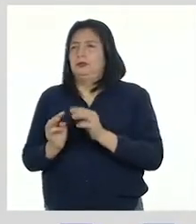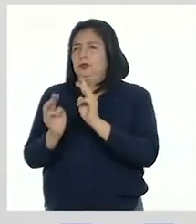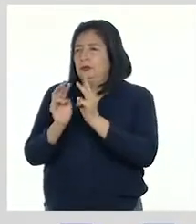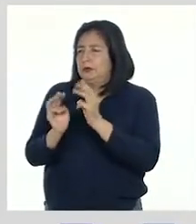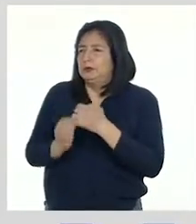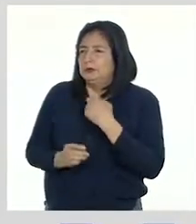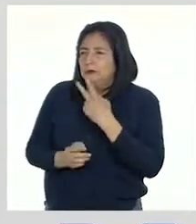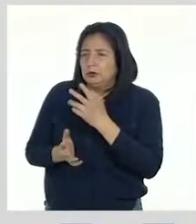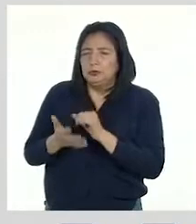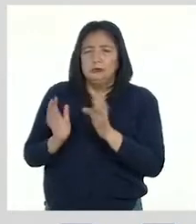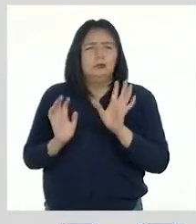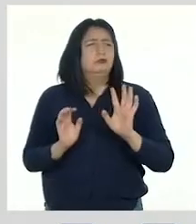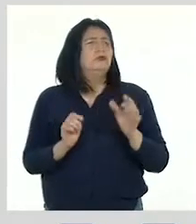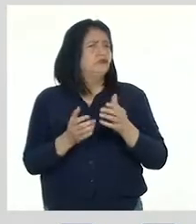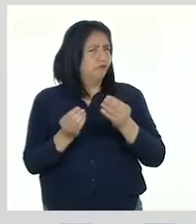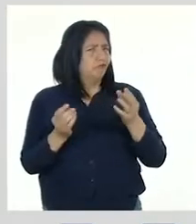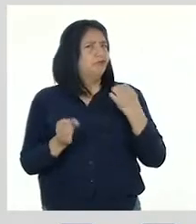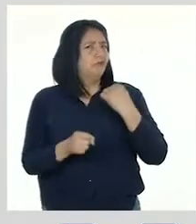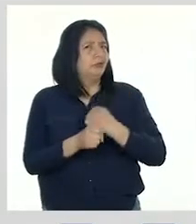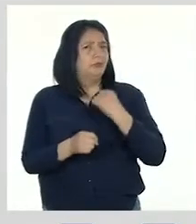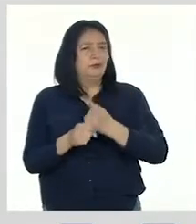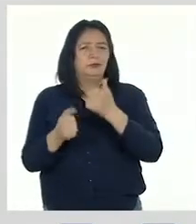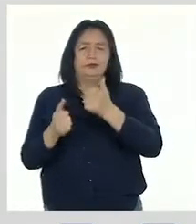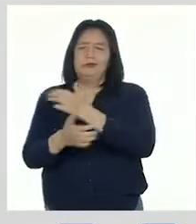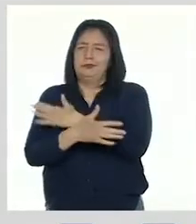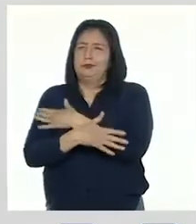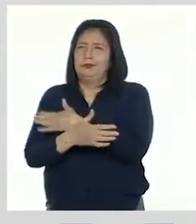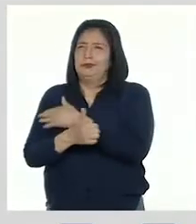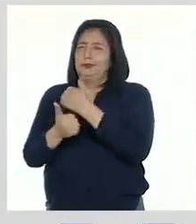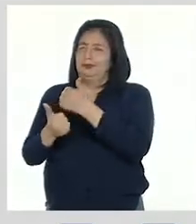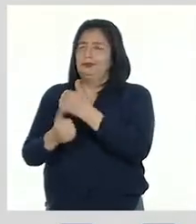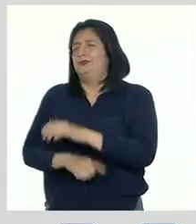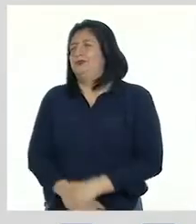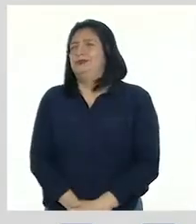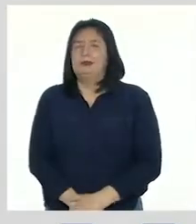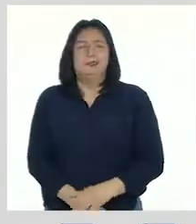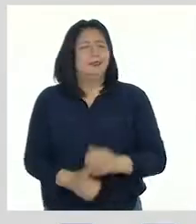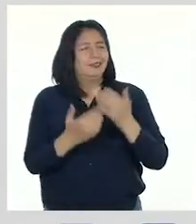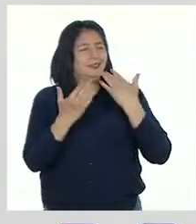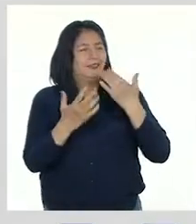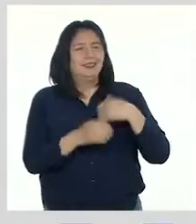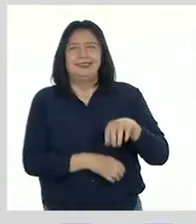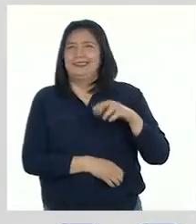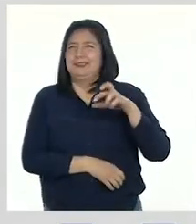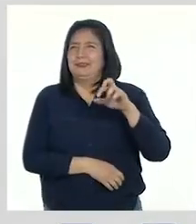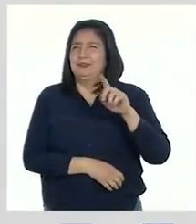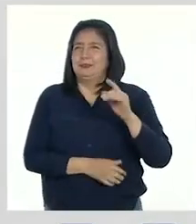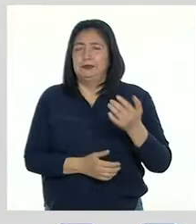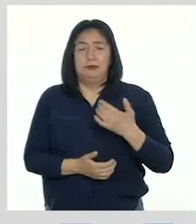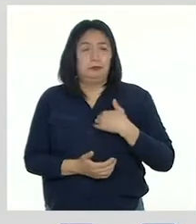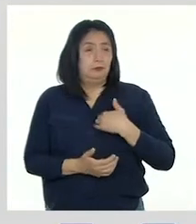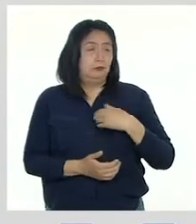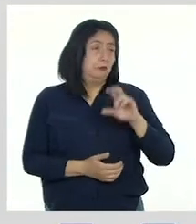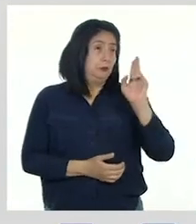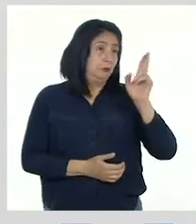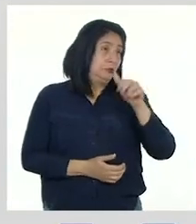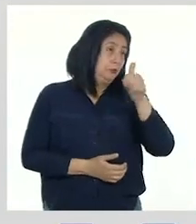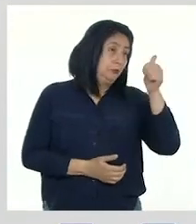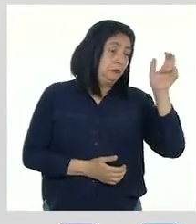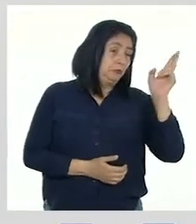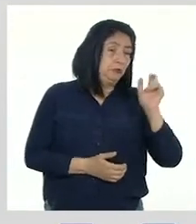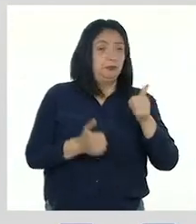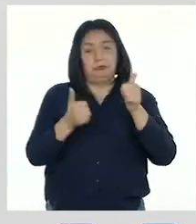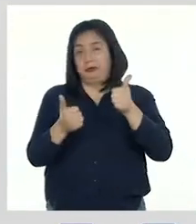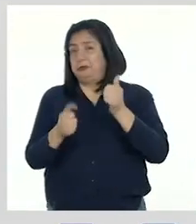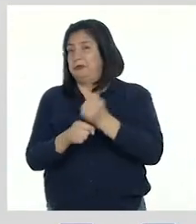WhatsApp, etc. Una gran labor de verdad. Los felicito profundamente. Muchas gracias, Patti. Mis colegas están haciendo